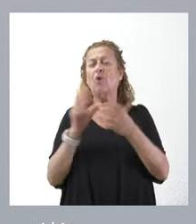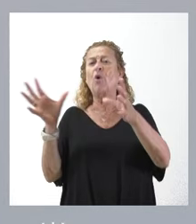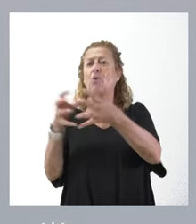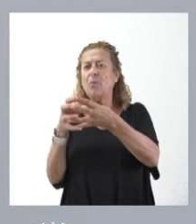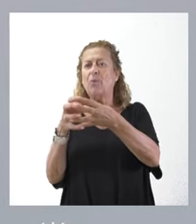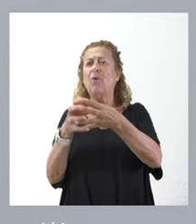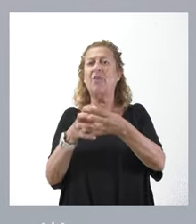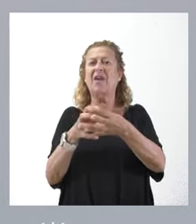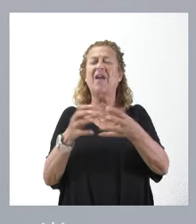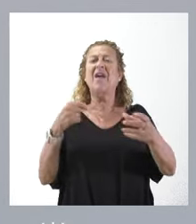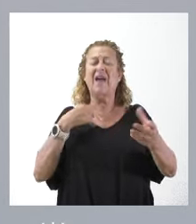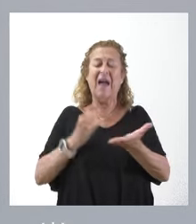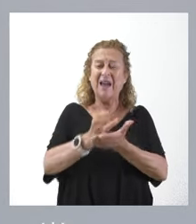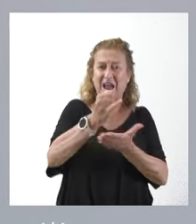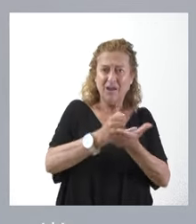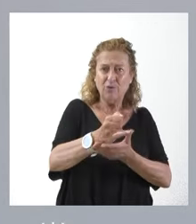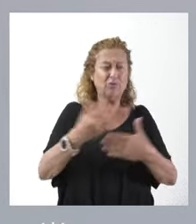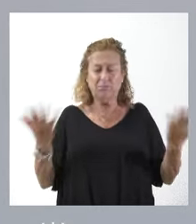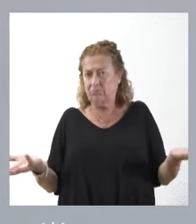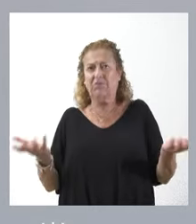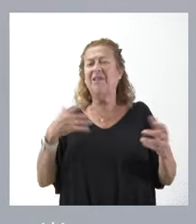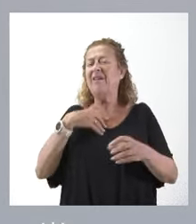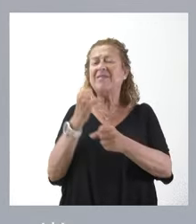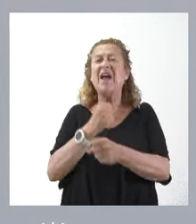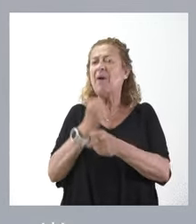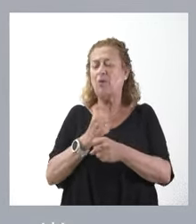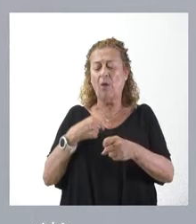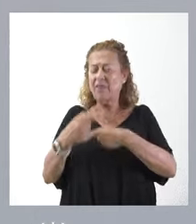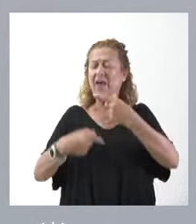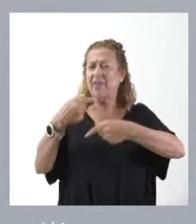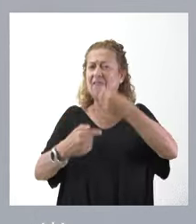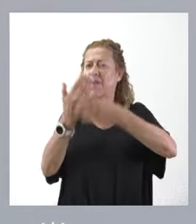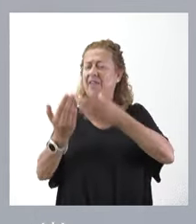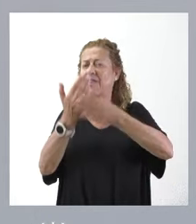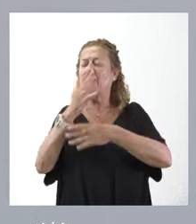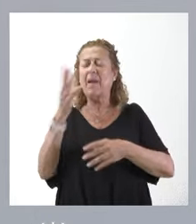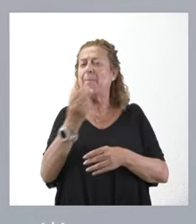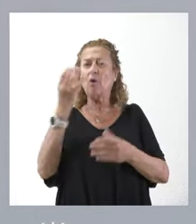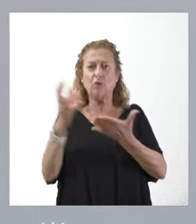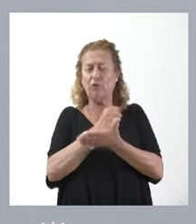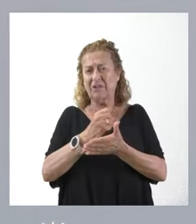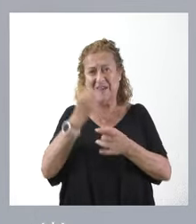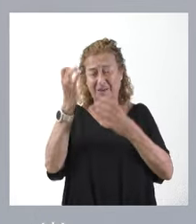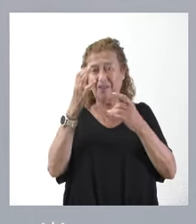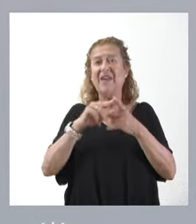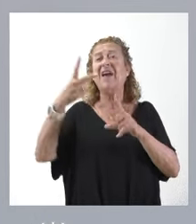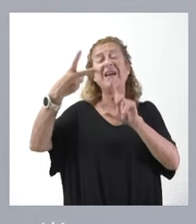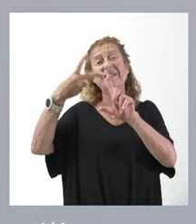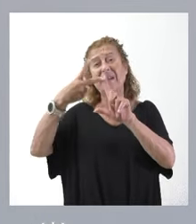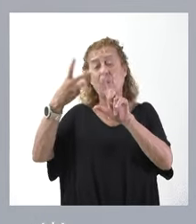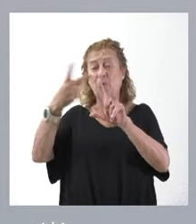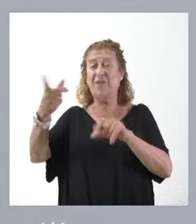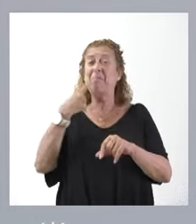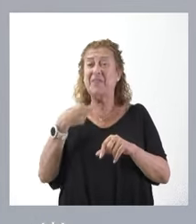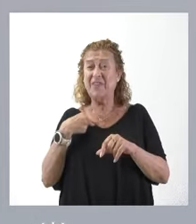de las organizaciones agrarias. En fin, el trabajo diario para mejorar en todas las actividades. La segunda cuestión que usted